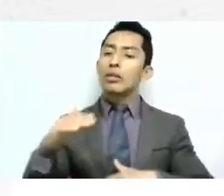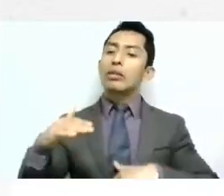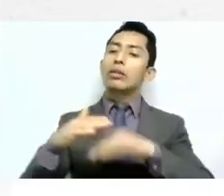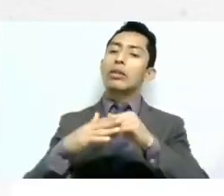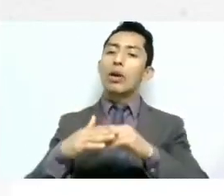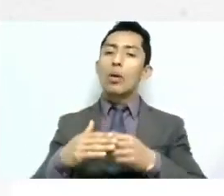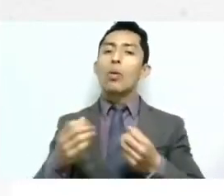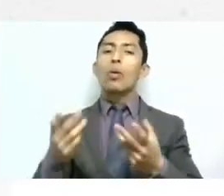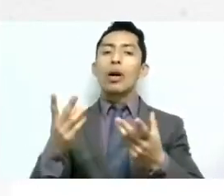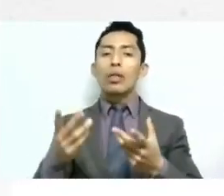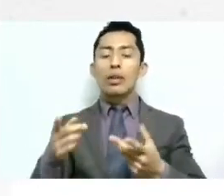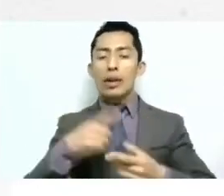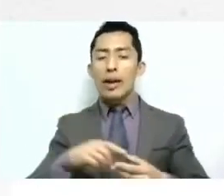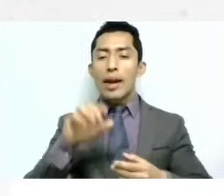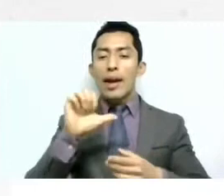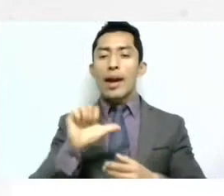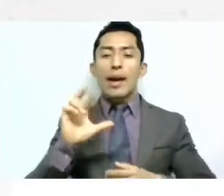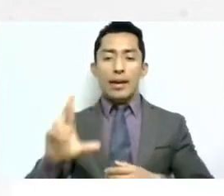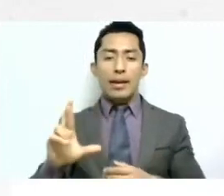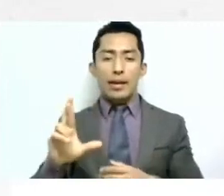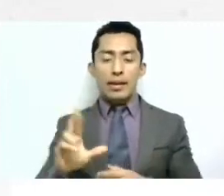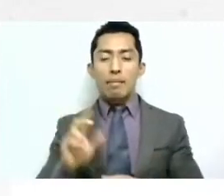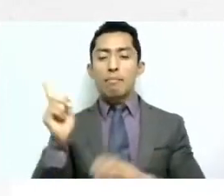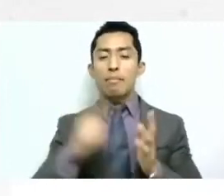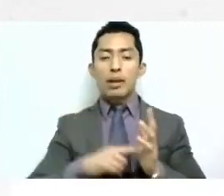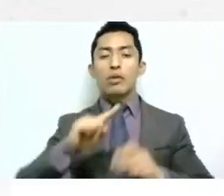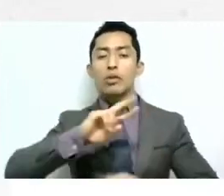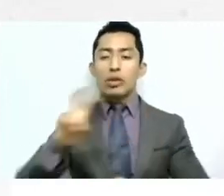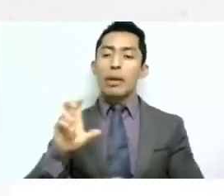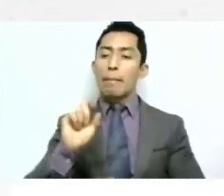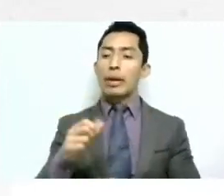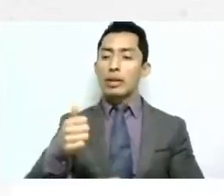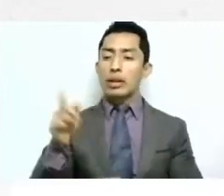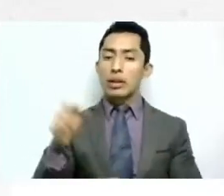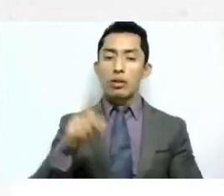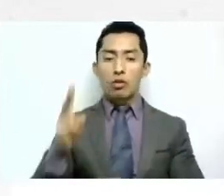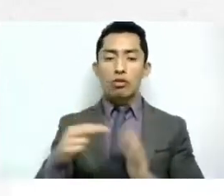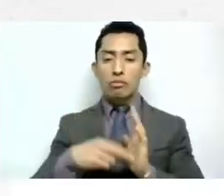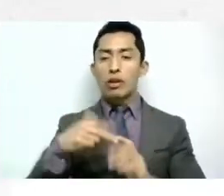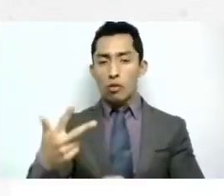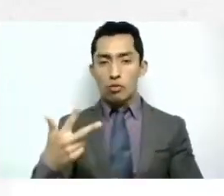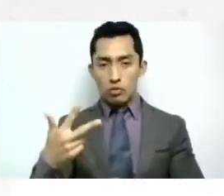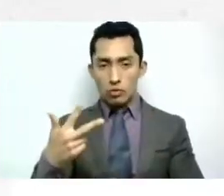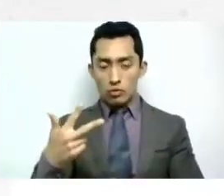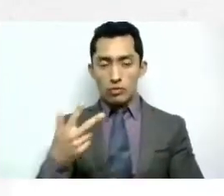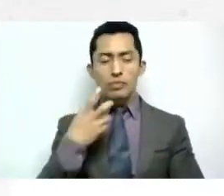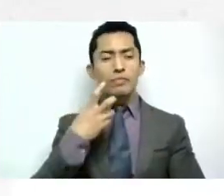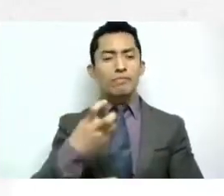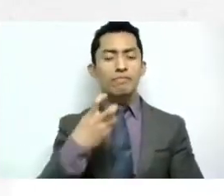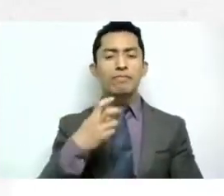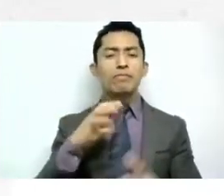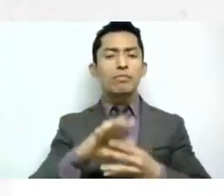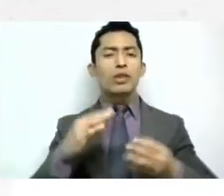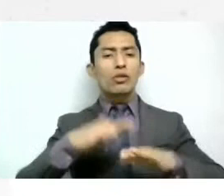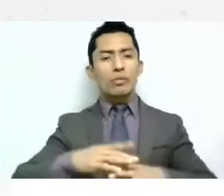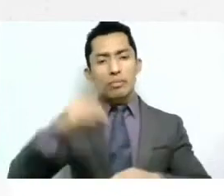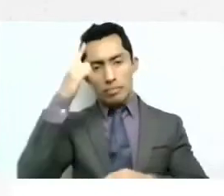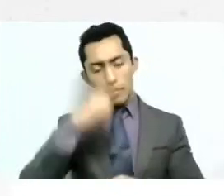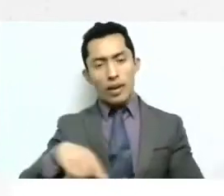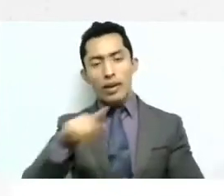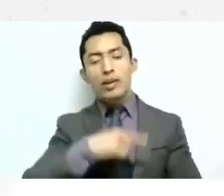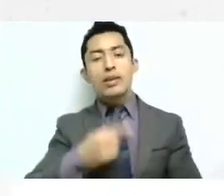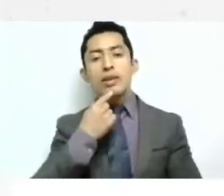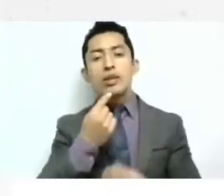Amparo en Revisión 1226 diagonal 2008 que habla de la limitación al servicio de